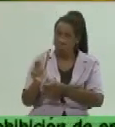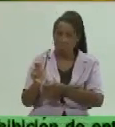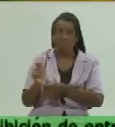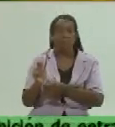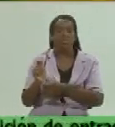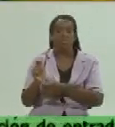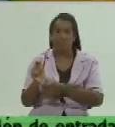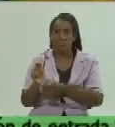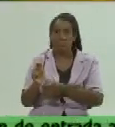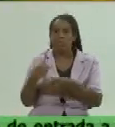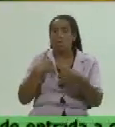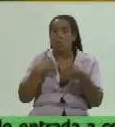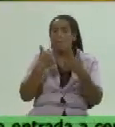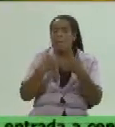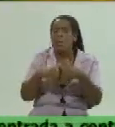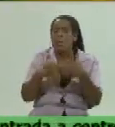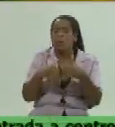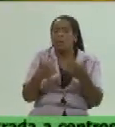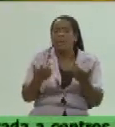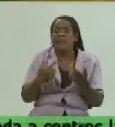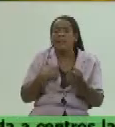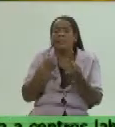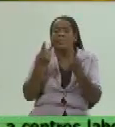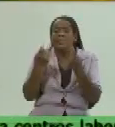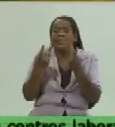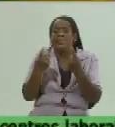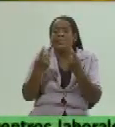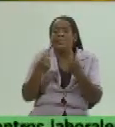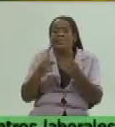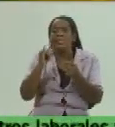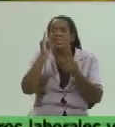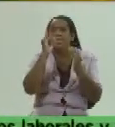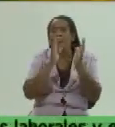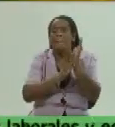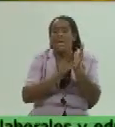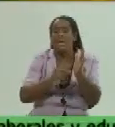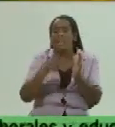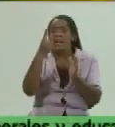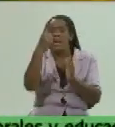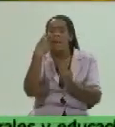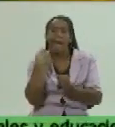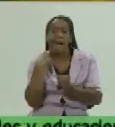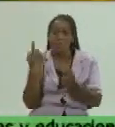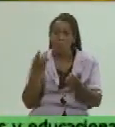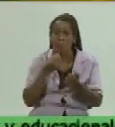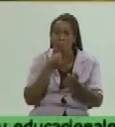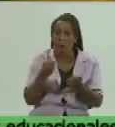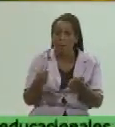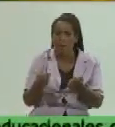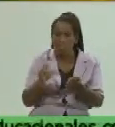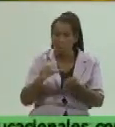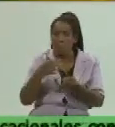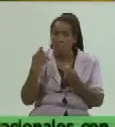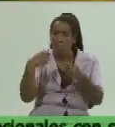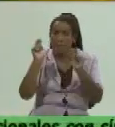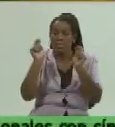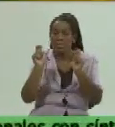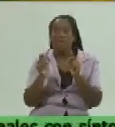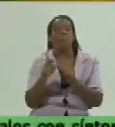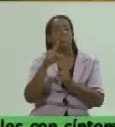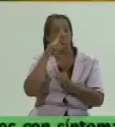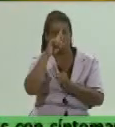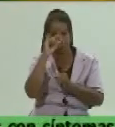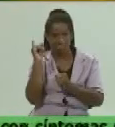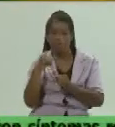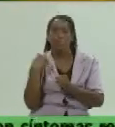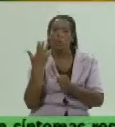logré producir lo que yo necesito quizás para los seis meses para el año y bueno tengo un excedente yo lo puedo vender y puedo y nosotros